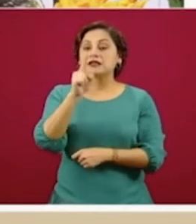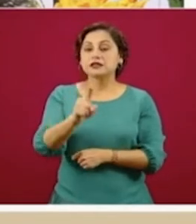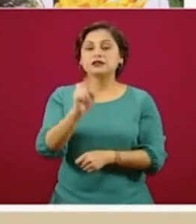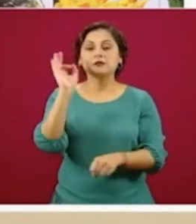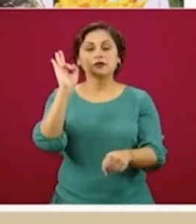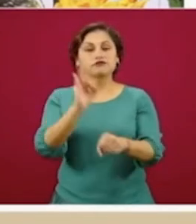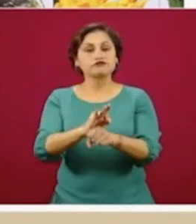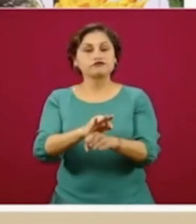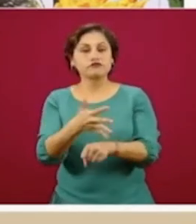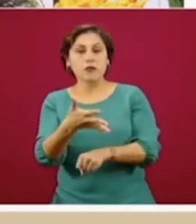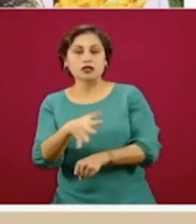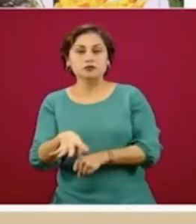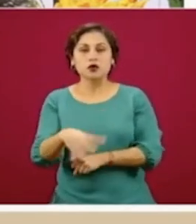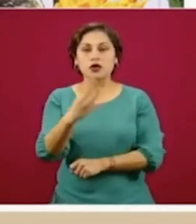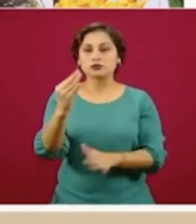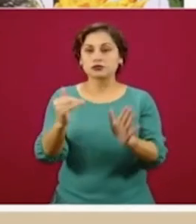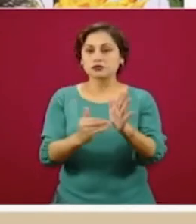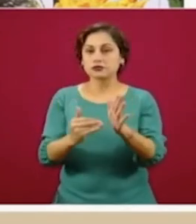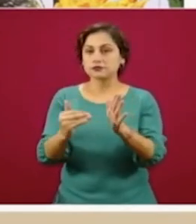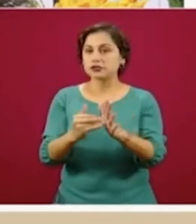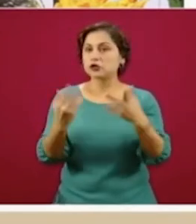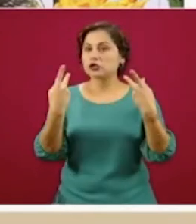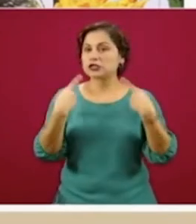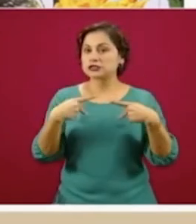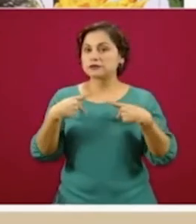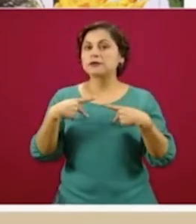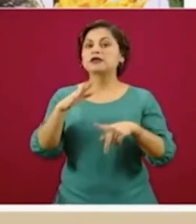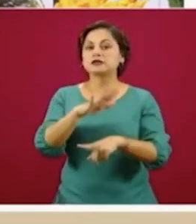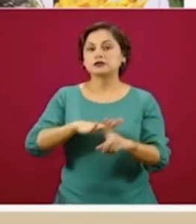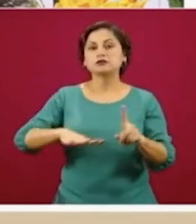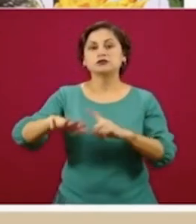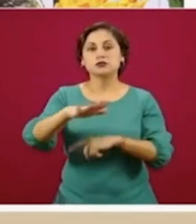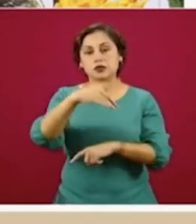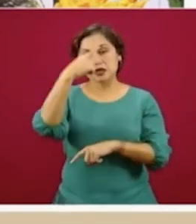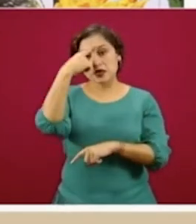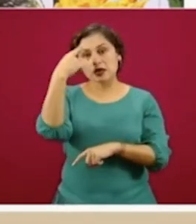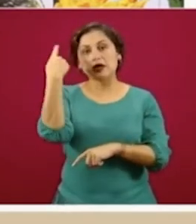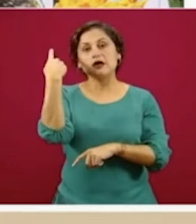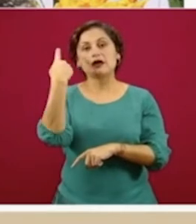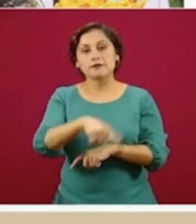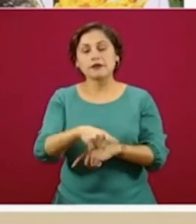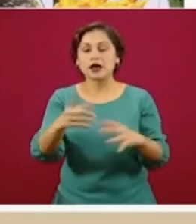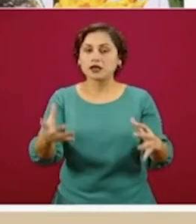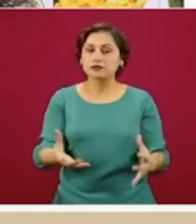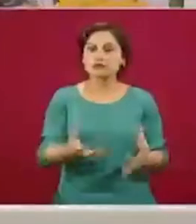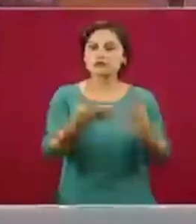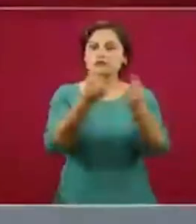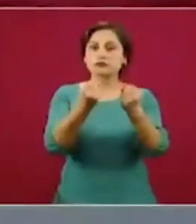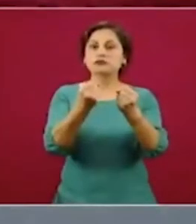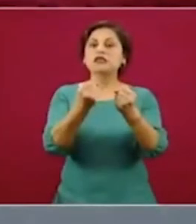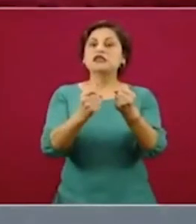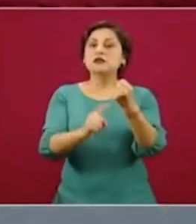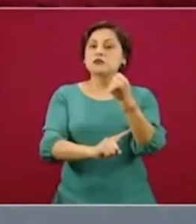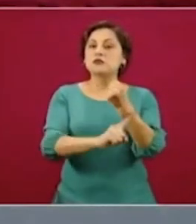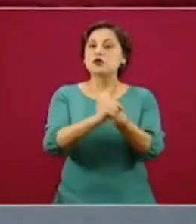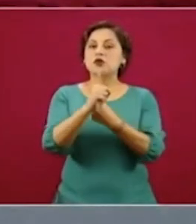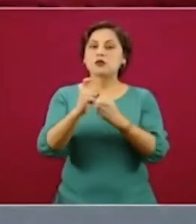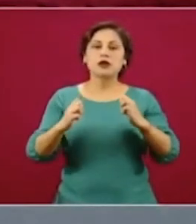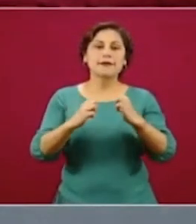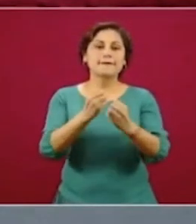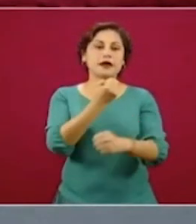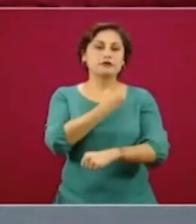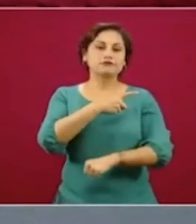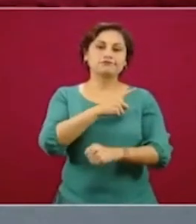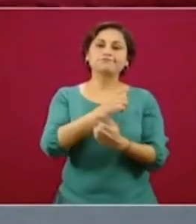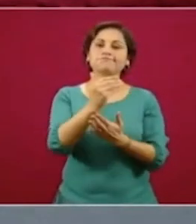de personas, los protegeremos de los efectos de la pandemia. Cuando yo hacía la